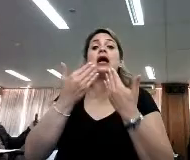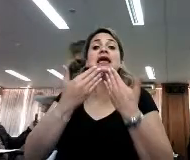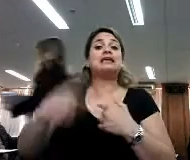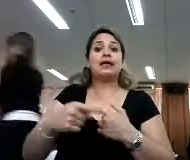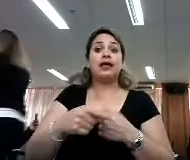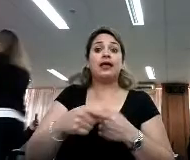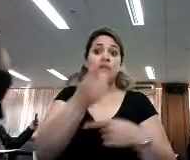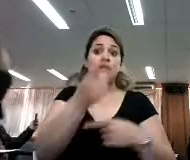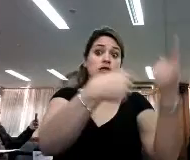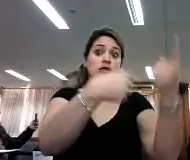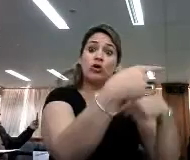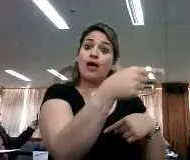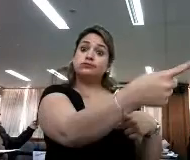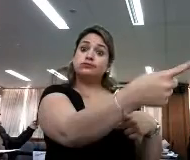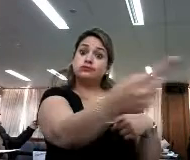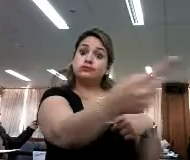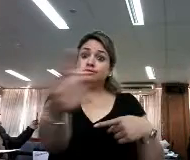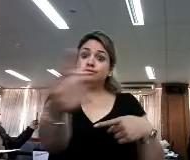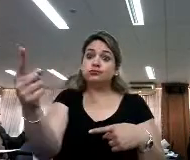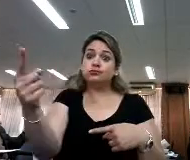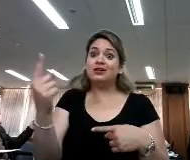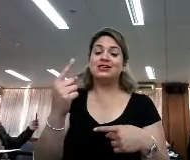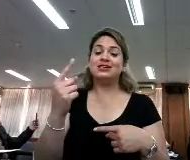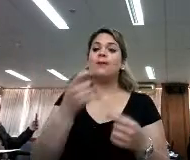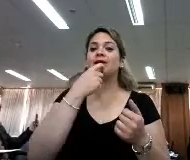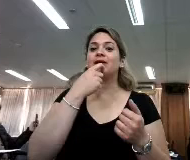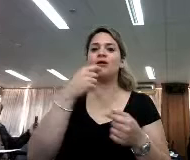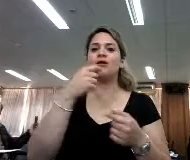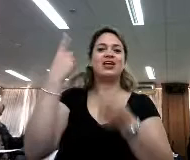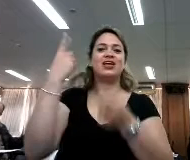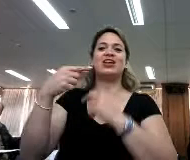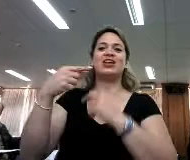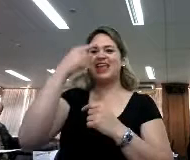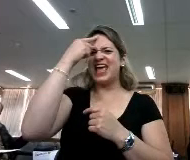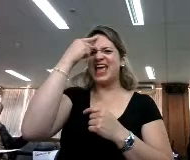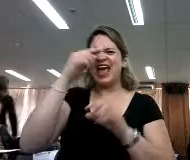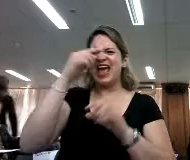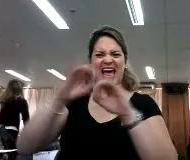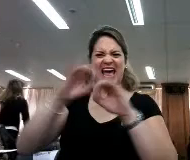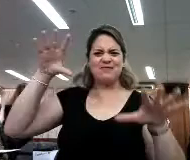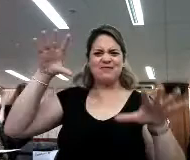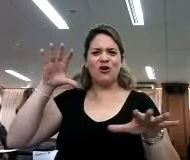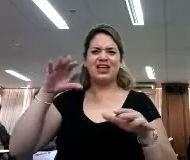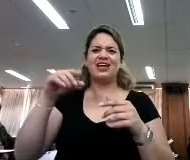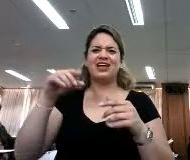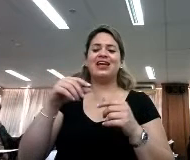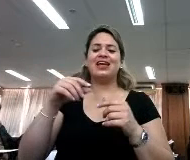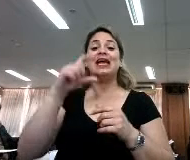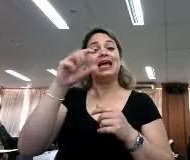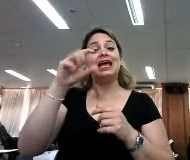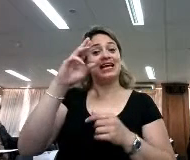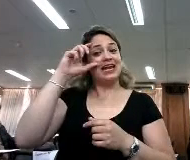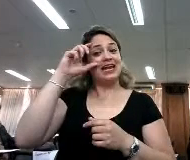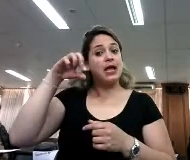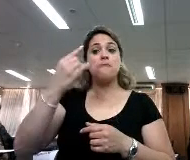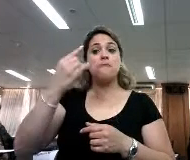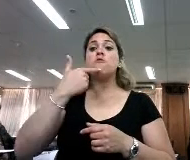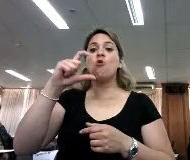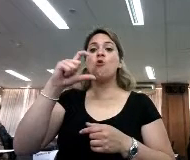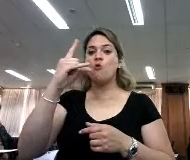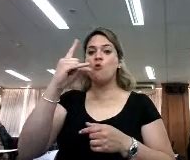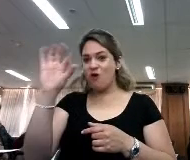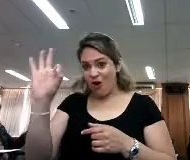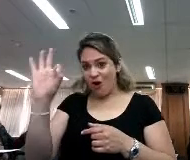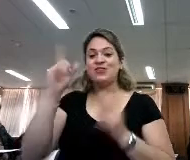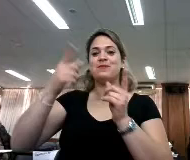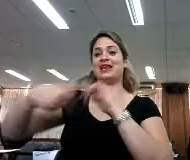Vemos todos los fanfiction que hay alrededor de Harry Potter o de la saga Crepúsculo, ya Julio mencionaba el martes pasado